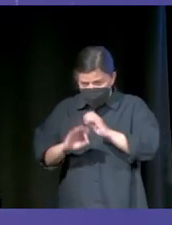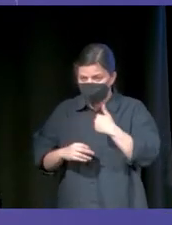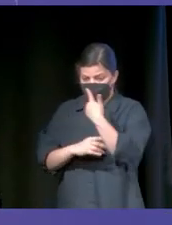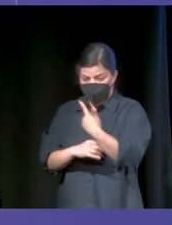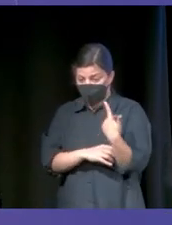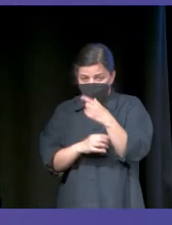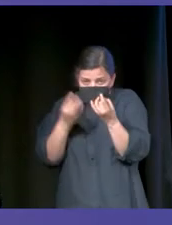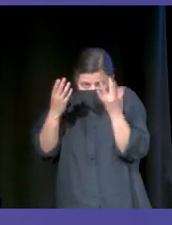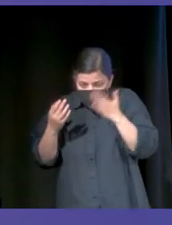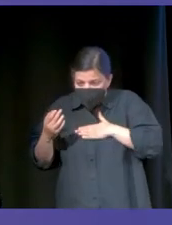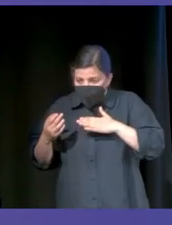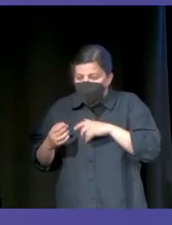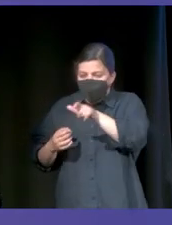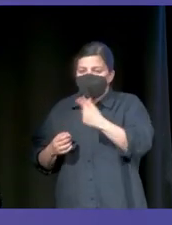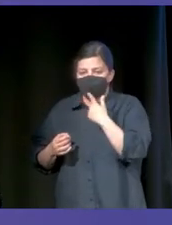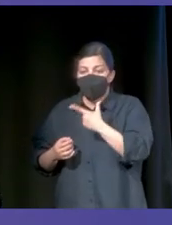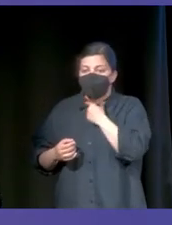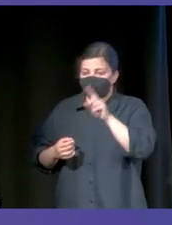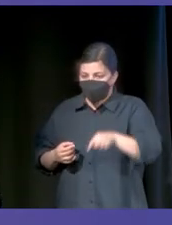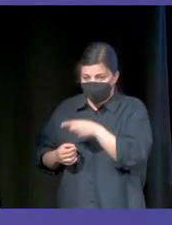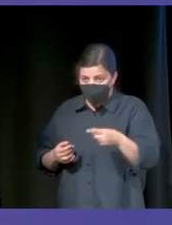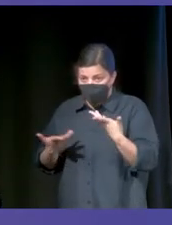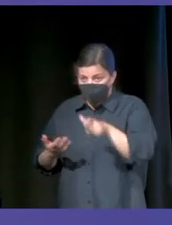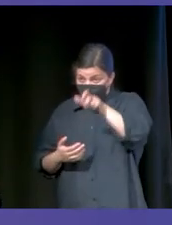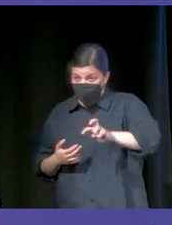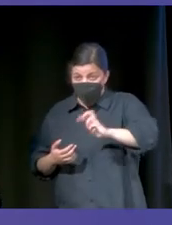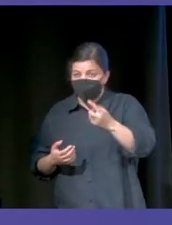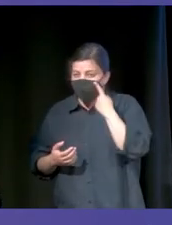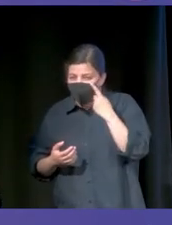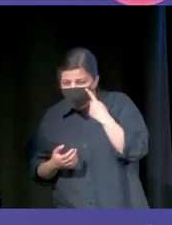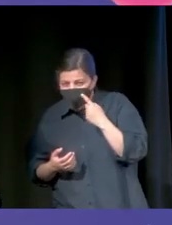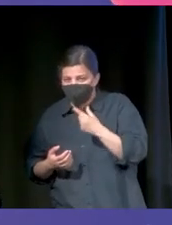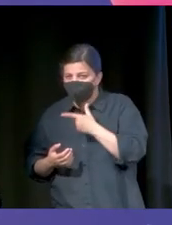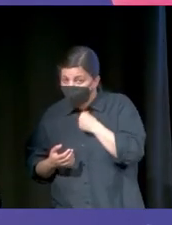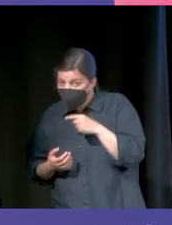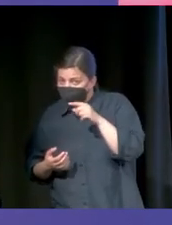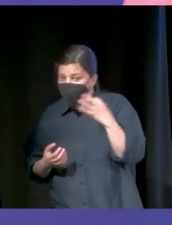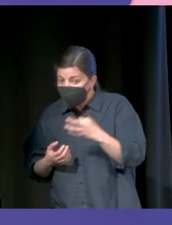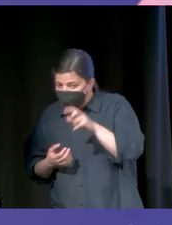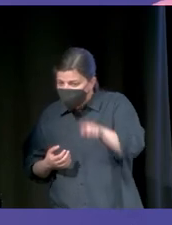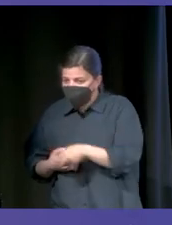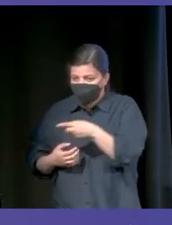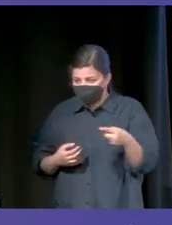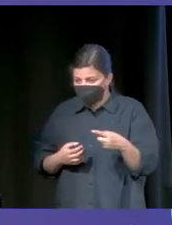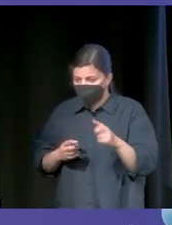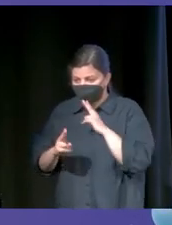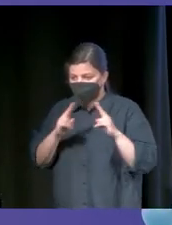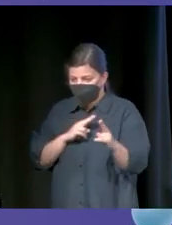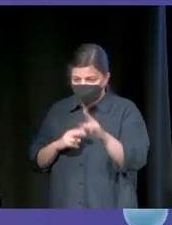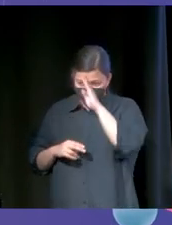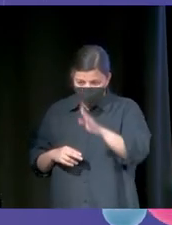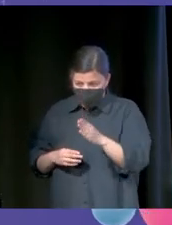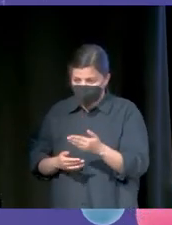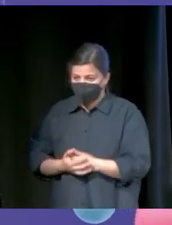la gente dirá si le gusta o no. Pero no habrá alguien en el medio que decida si les debe gustar o no. Que lo simple gana lo